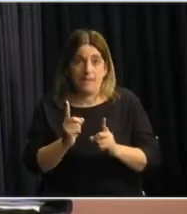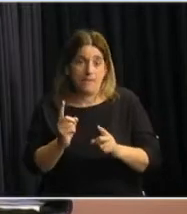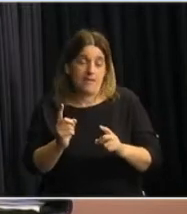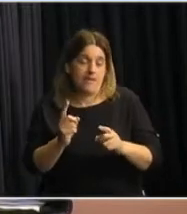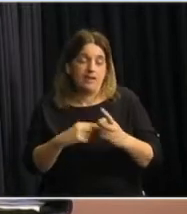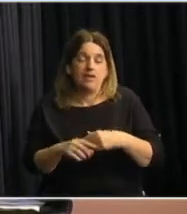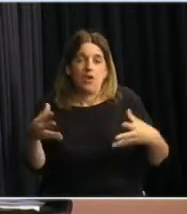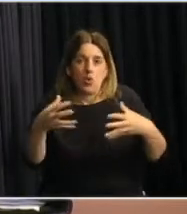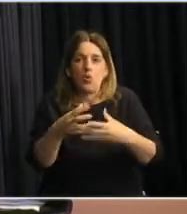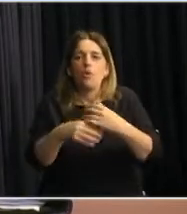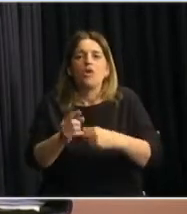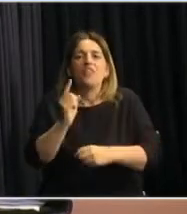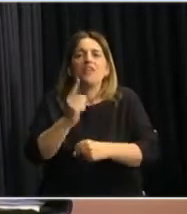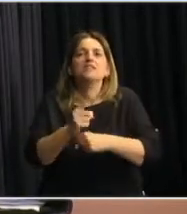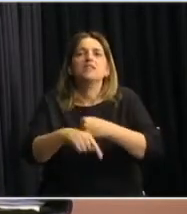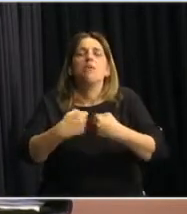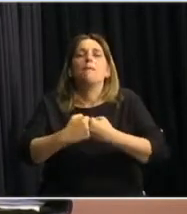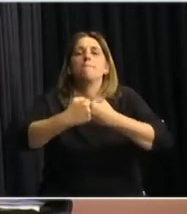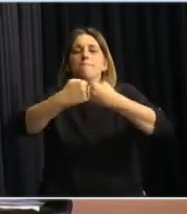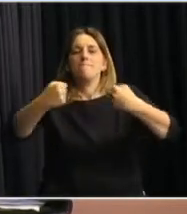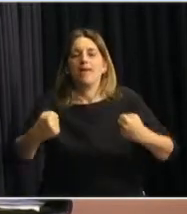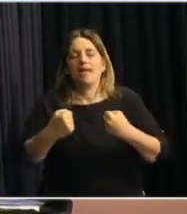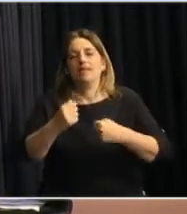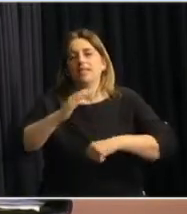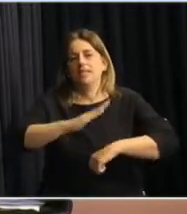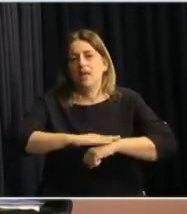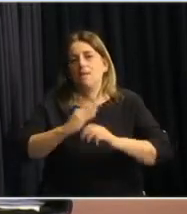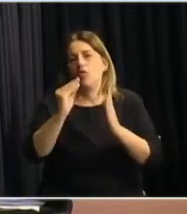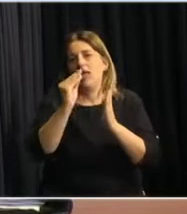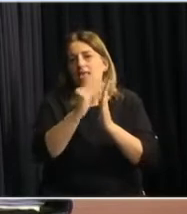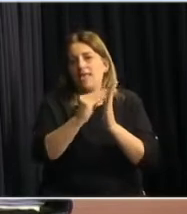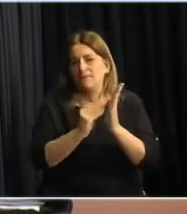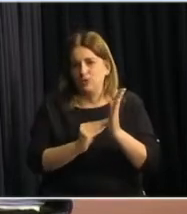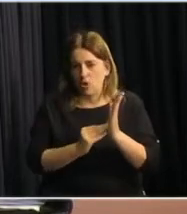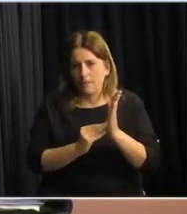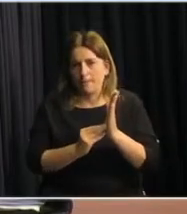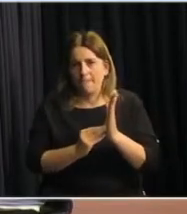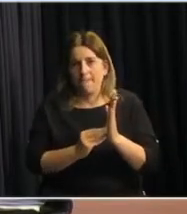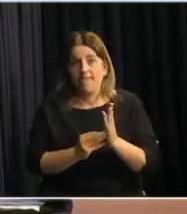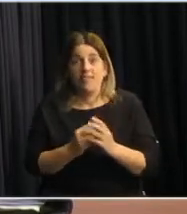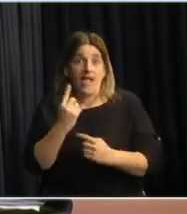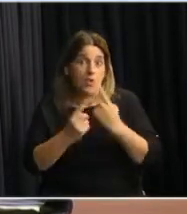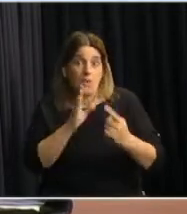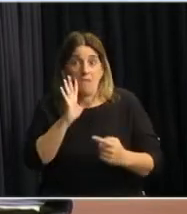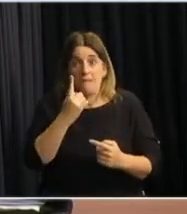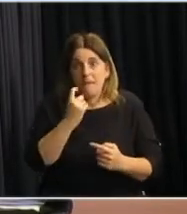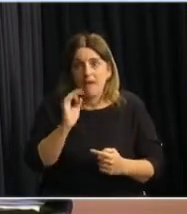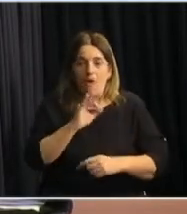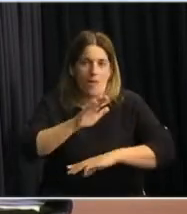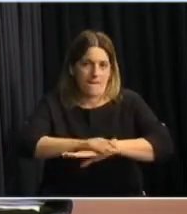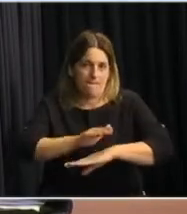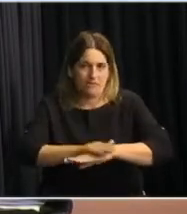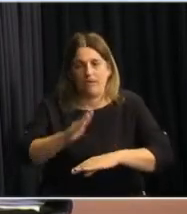en primer lugar, ampliar el plazo de inscripción de aquellos padres, tutores,